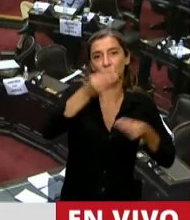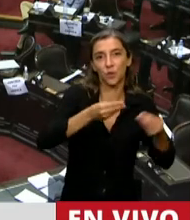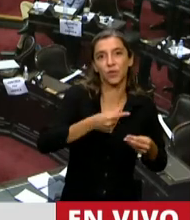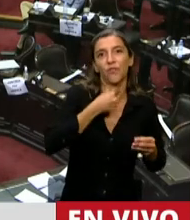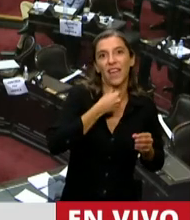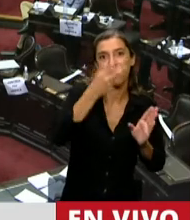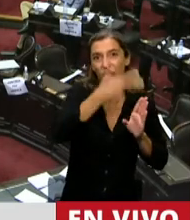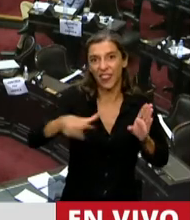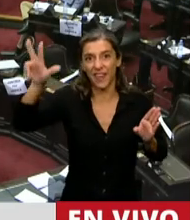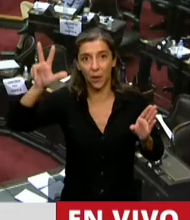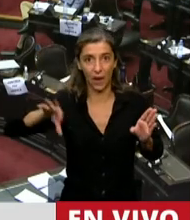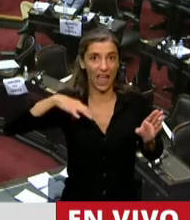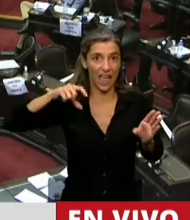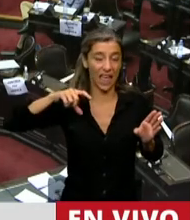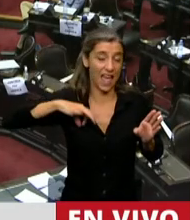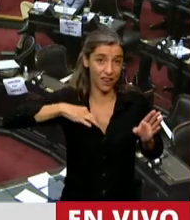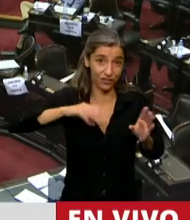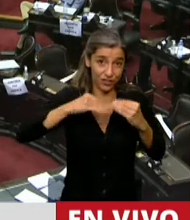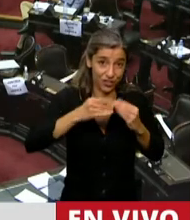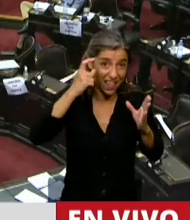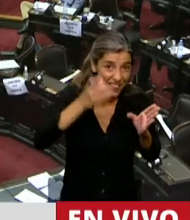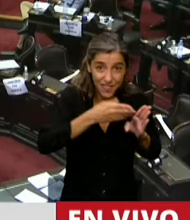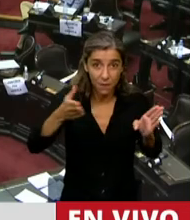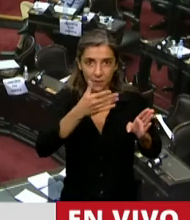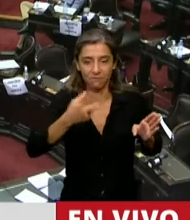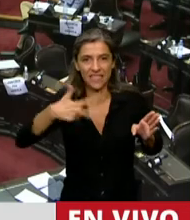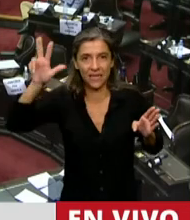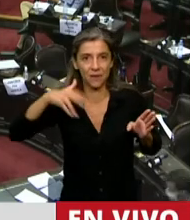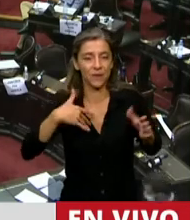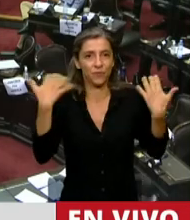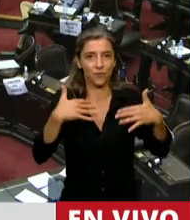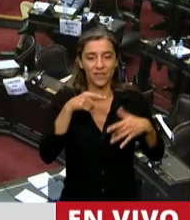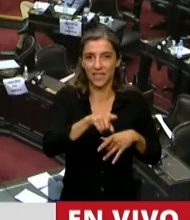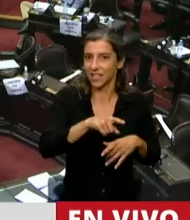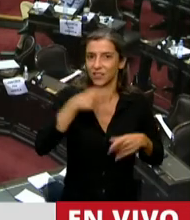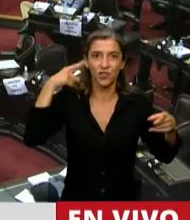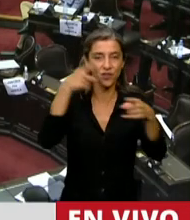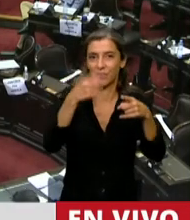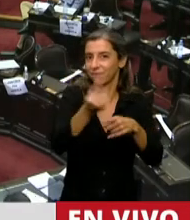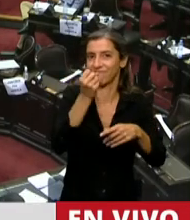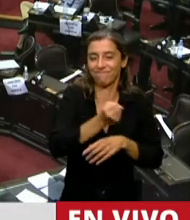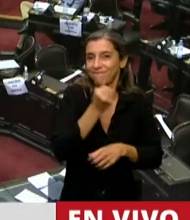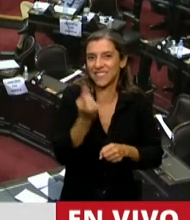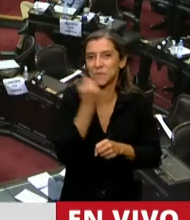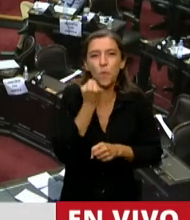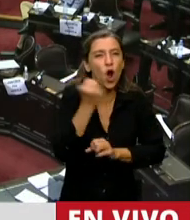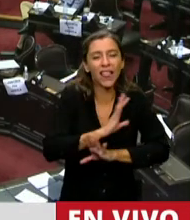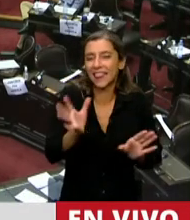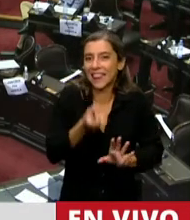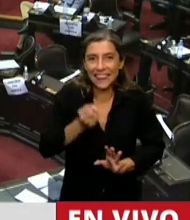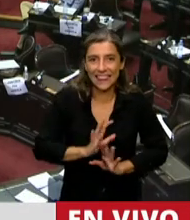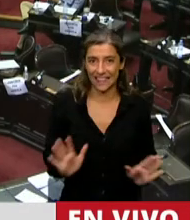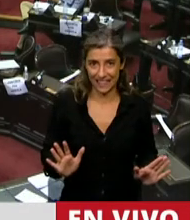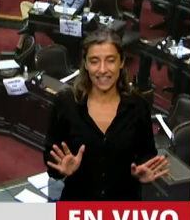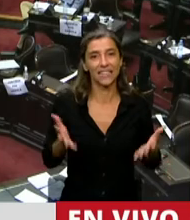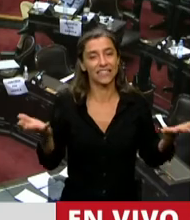valores constantes, en términos del PBI, es un paso importante, sumado del consenso que lo subyace. A